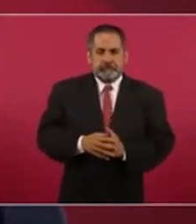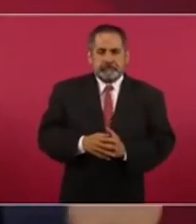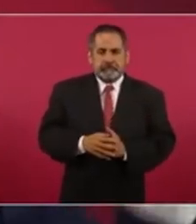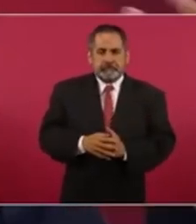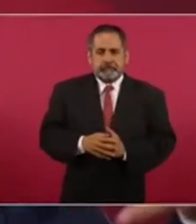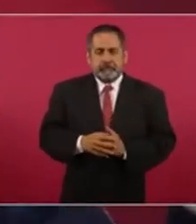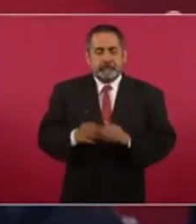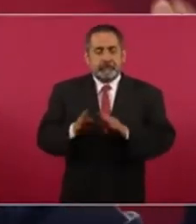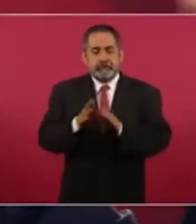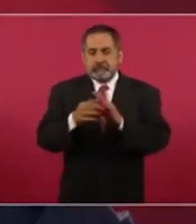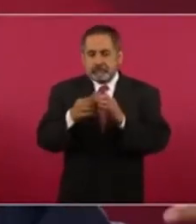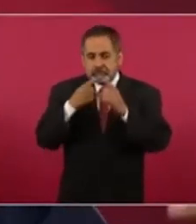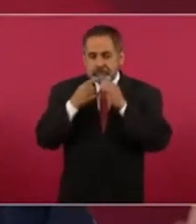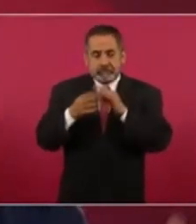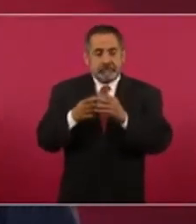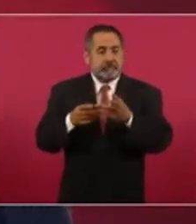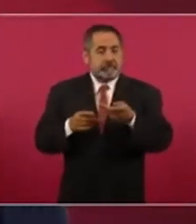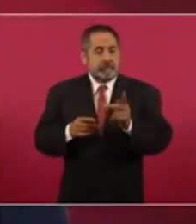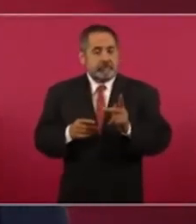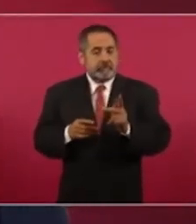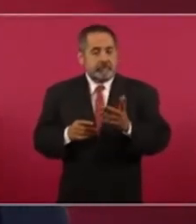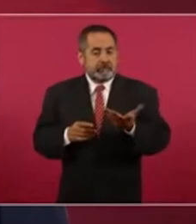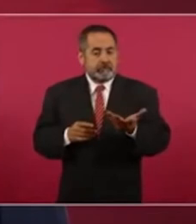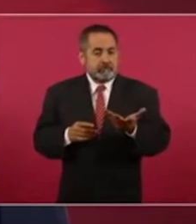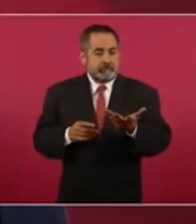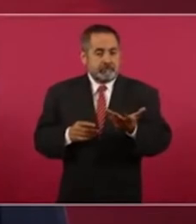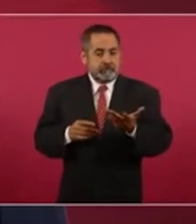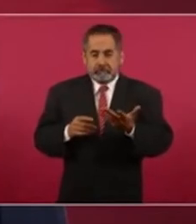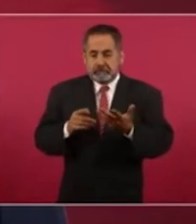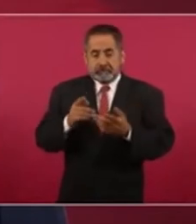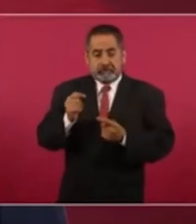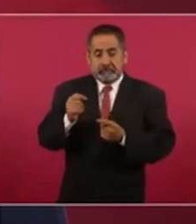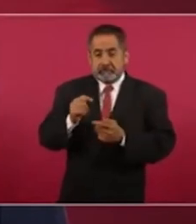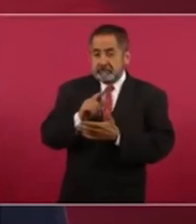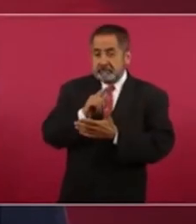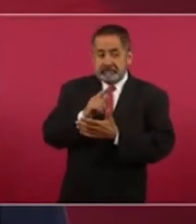para que no siga habiendo delincuencia